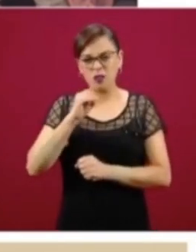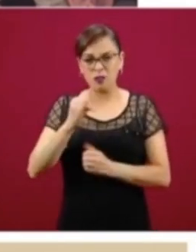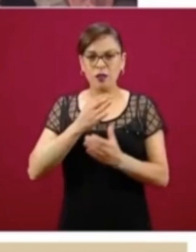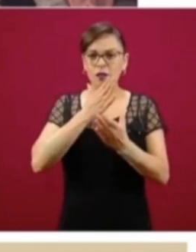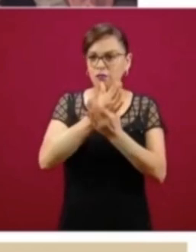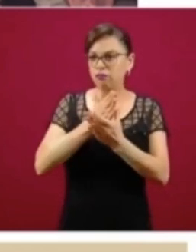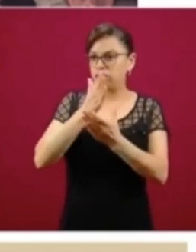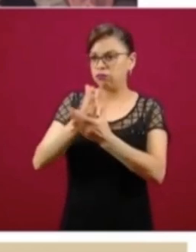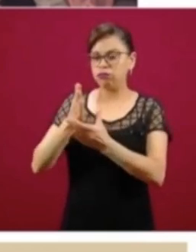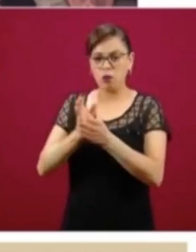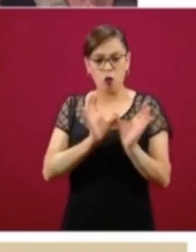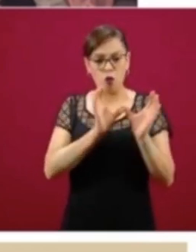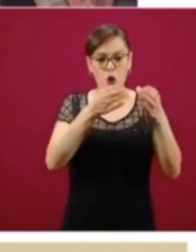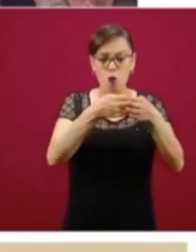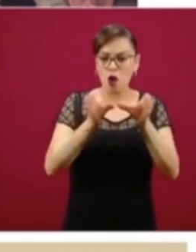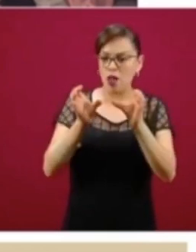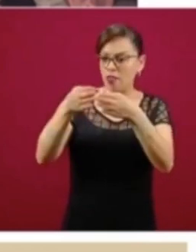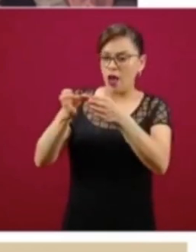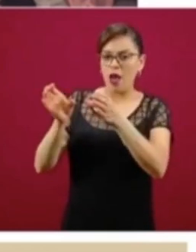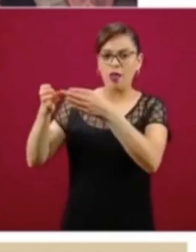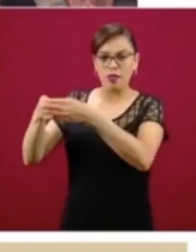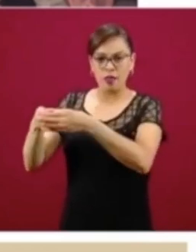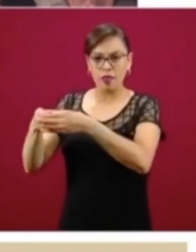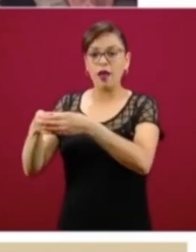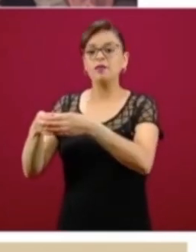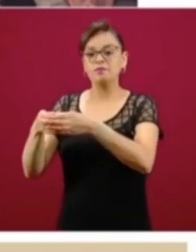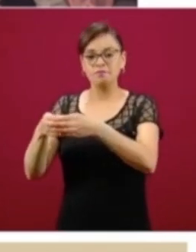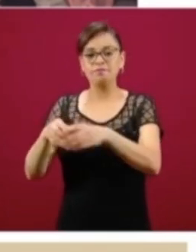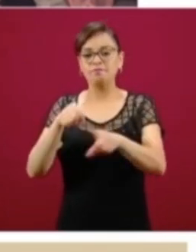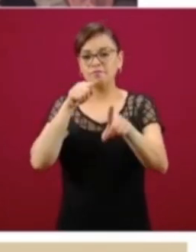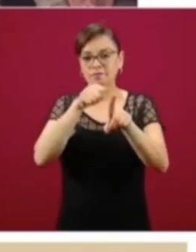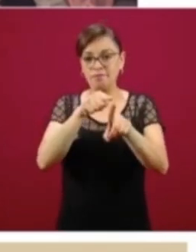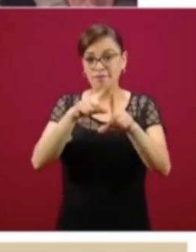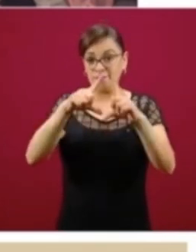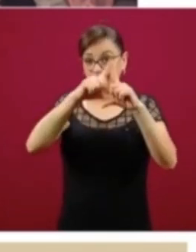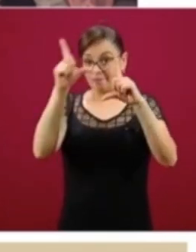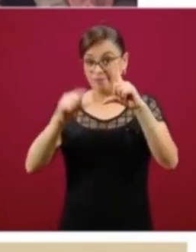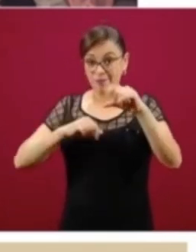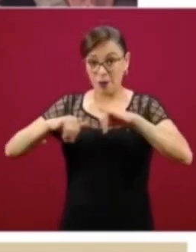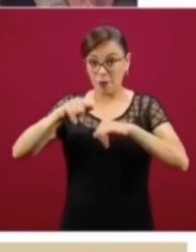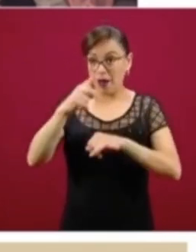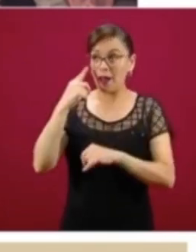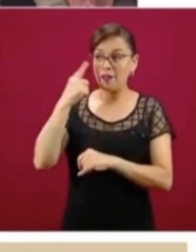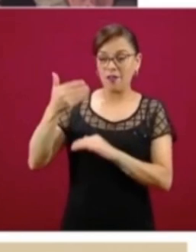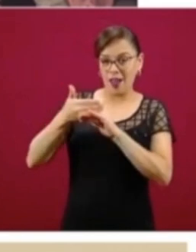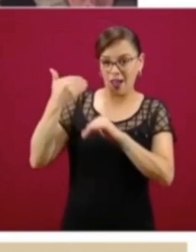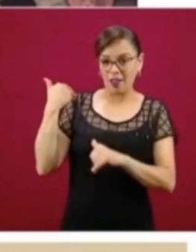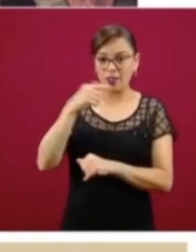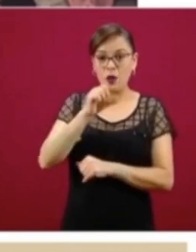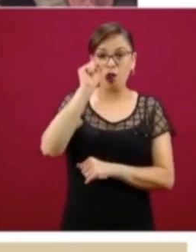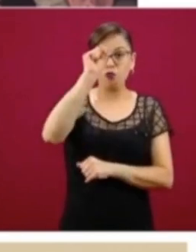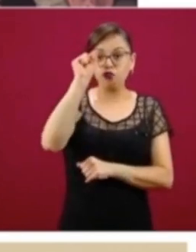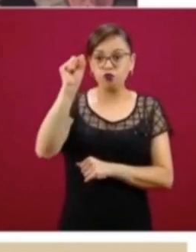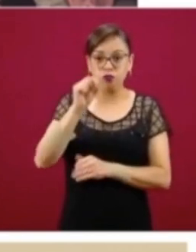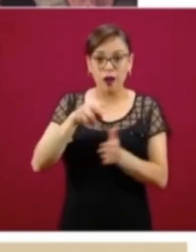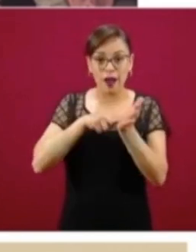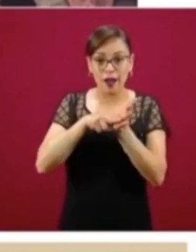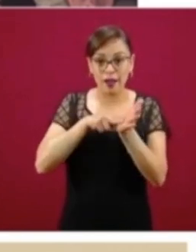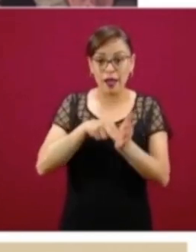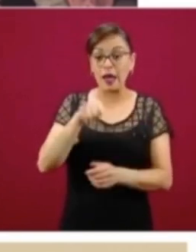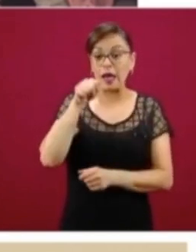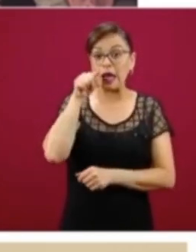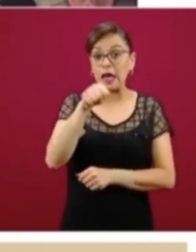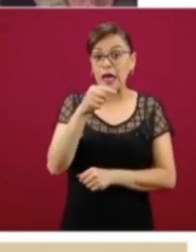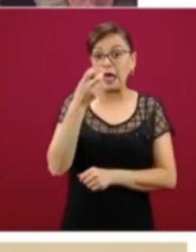comunidades, justamente en los puntos negros, que es en donde está la mayor pobreza y donde están las comunidades